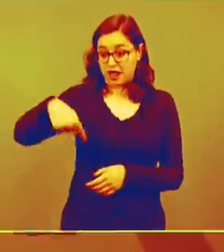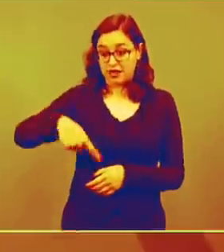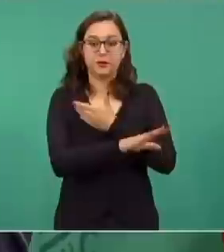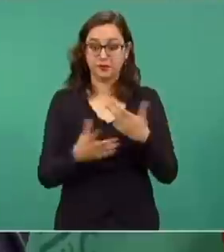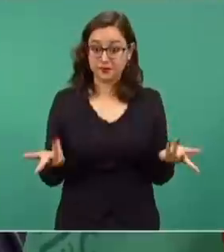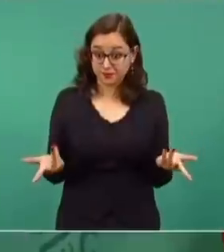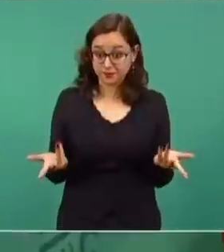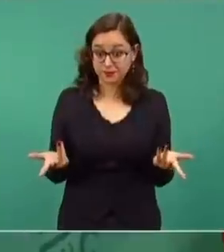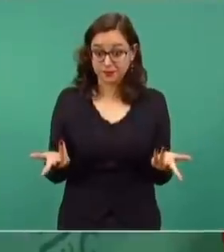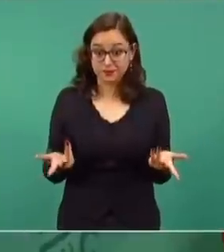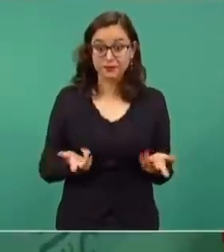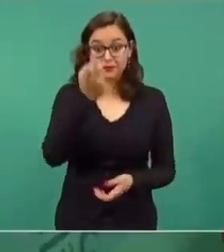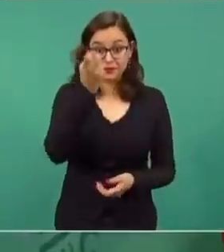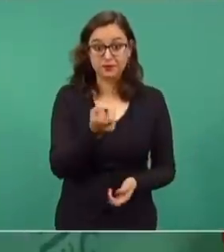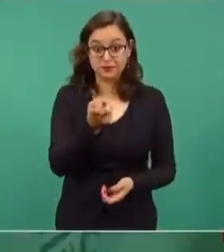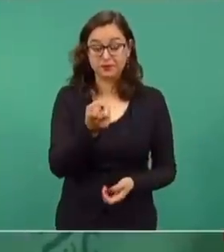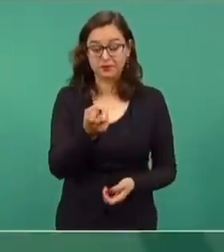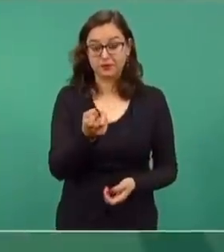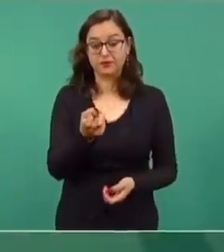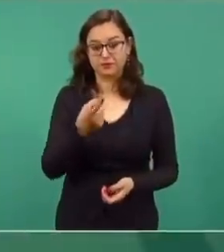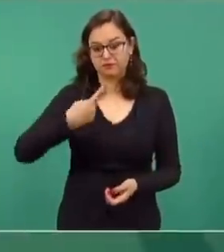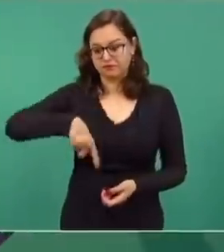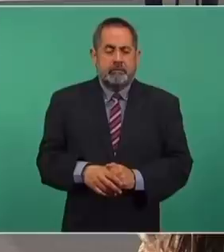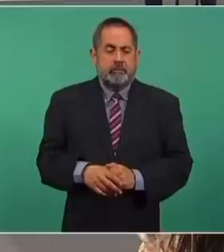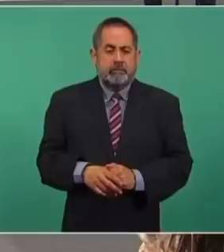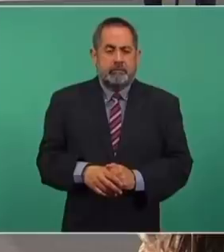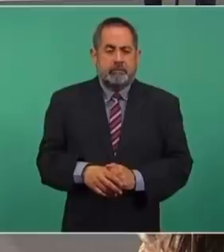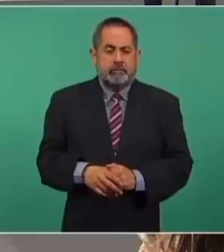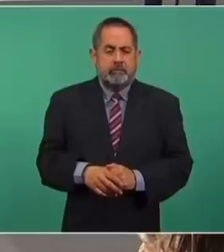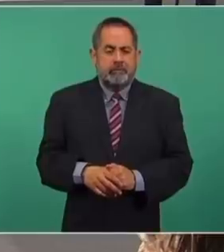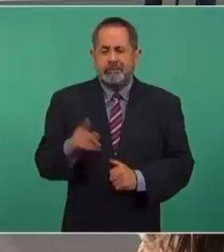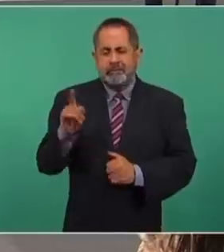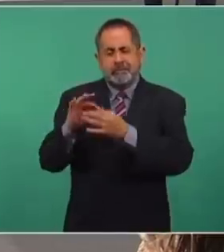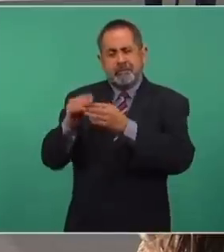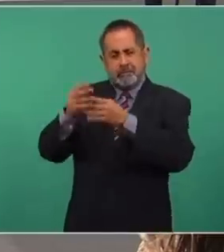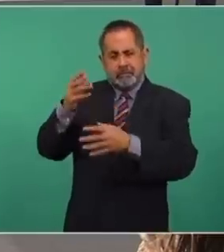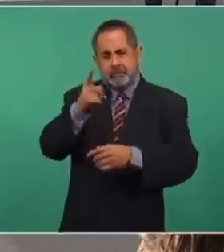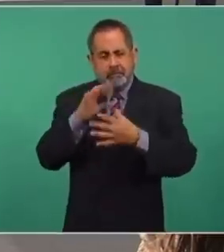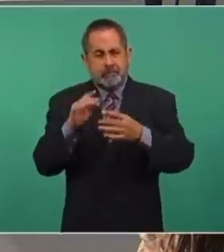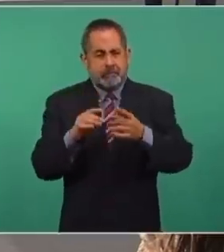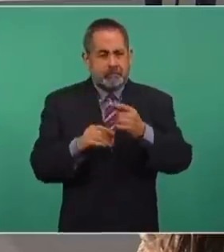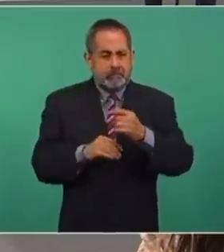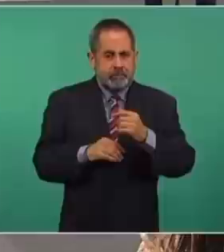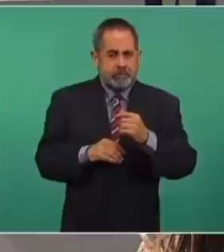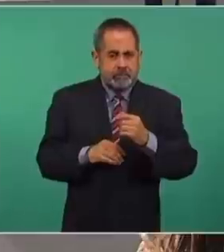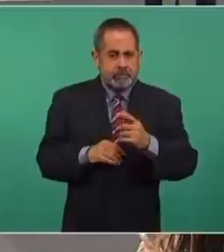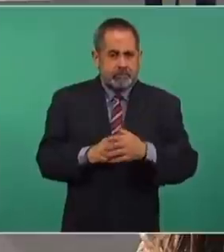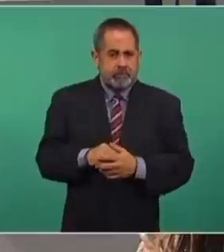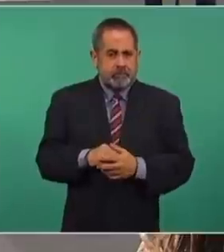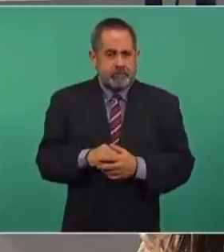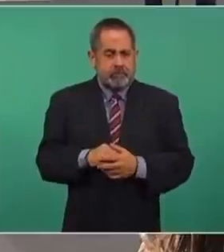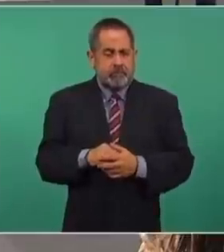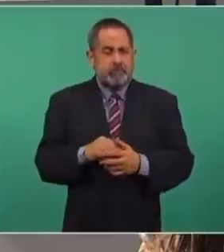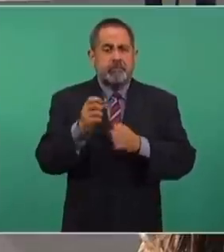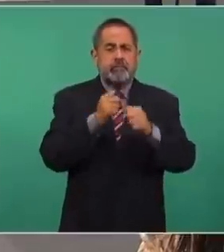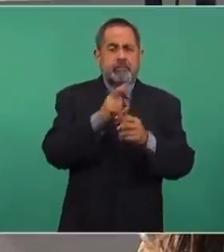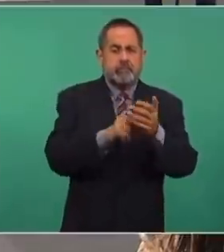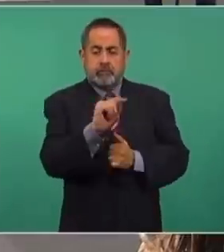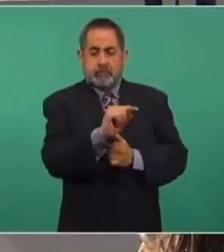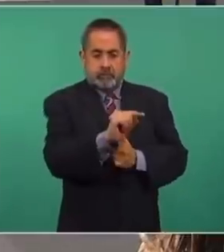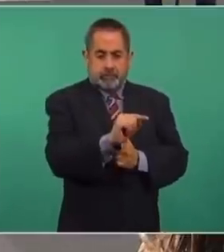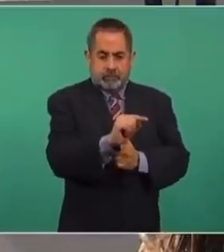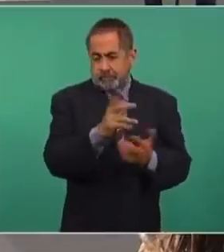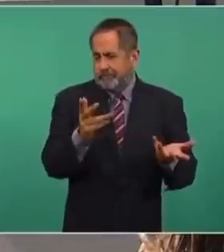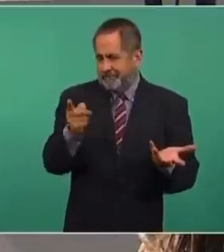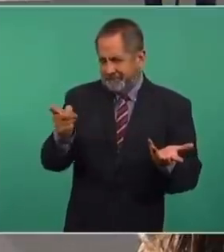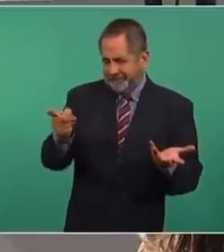mexicana, en eso es en lo que estamos invirtiendo. Aquí explica, pero es esto, mire, un párrafo. Entre 2002, 2018, la Asociación